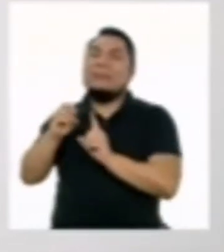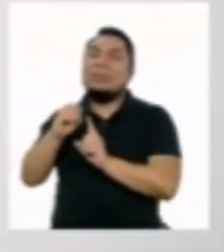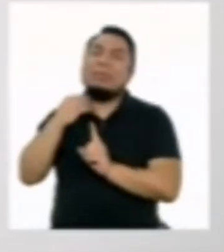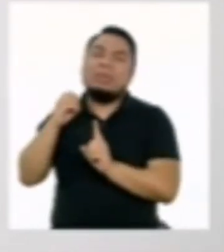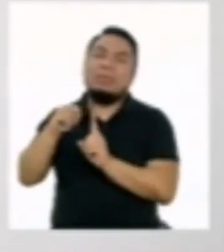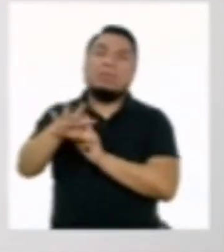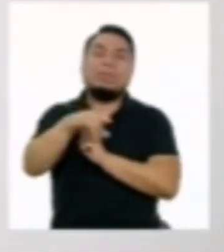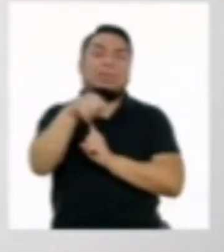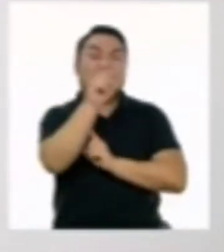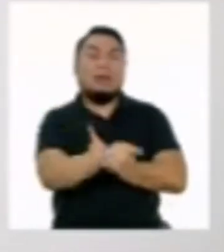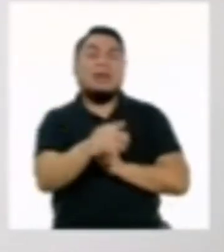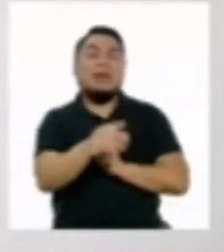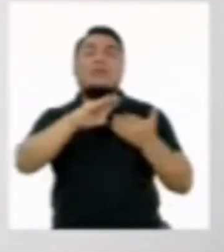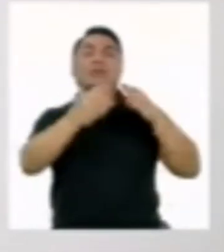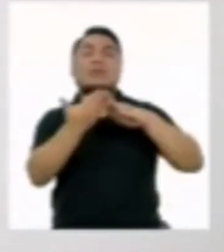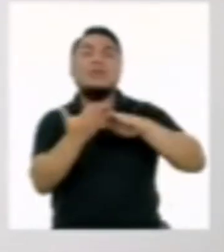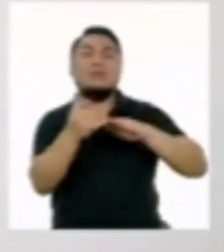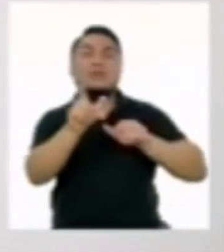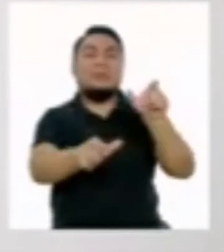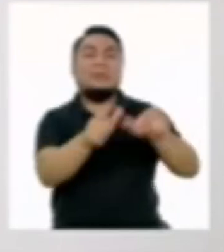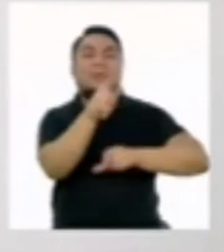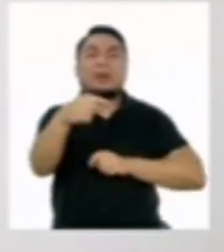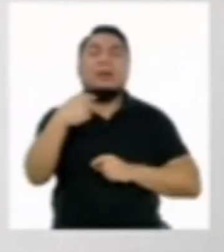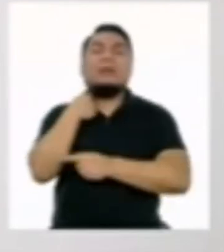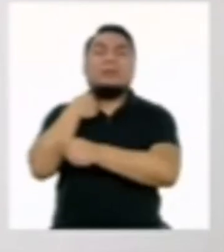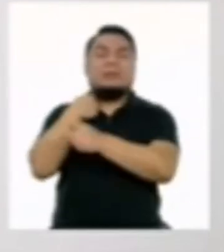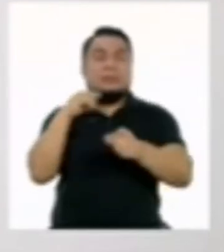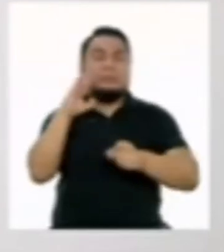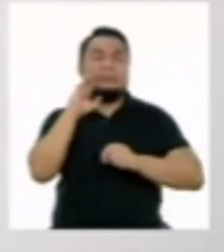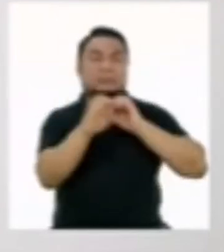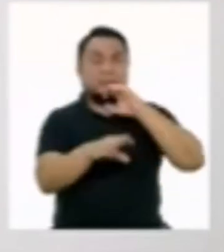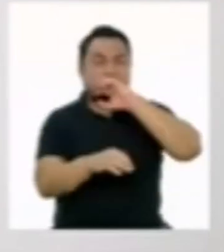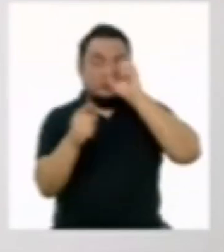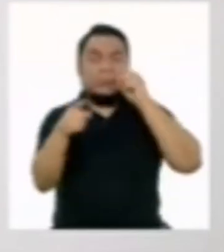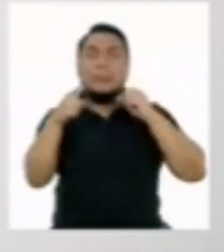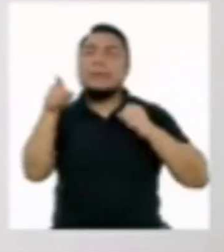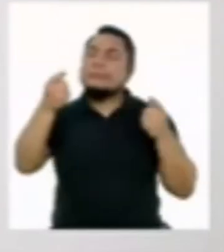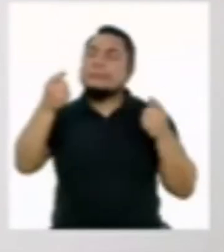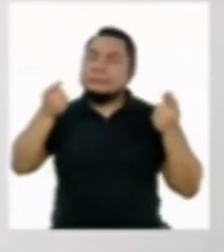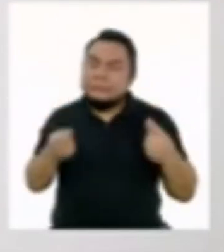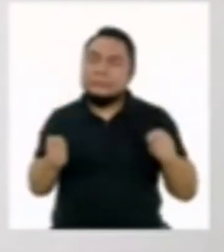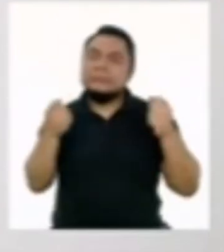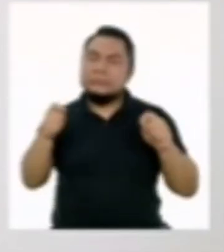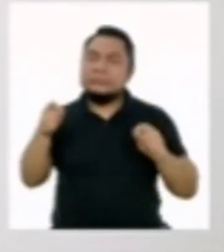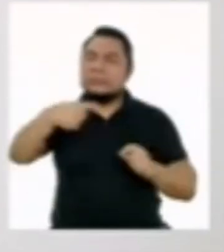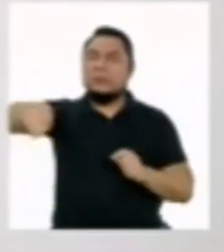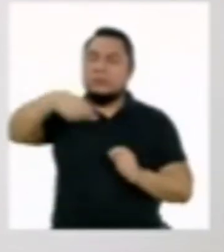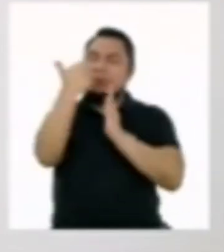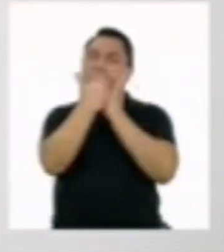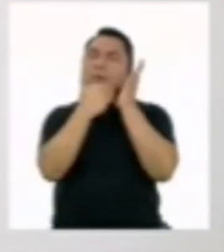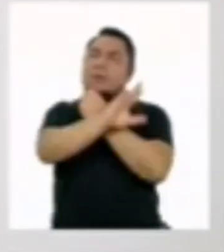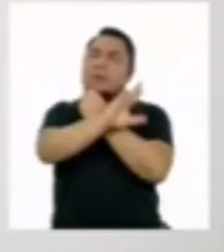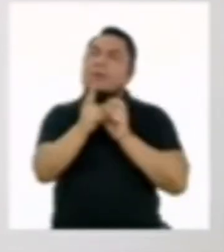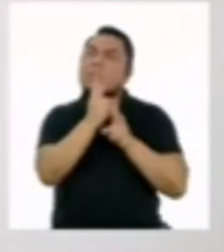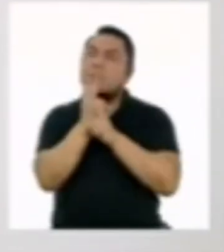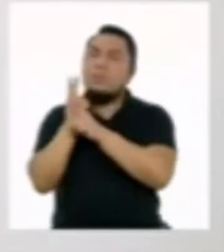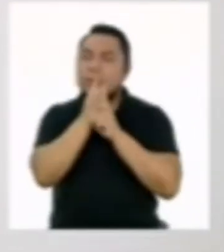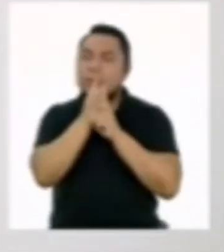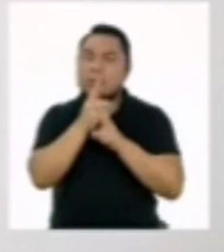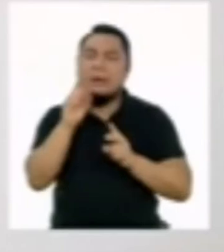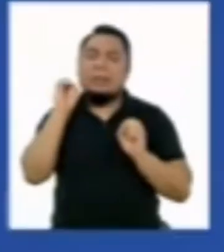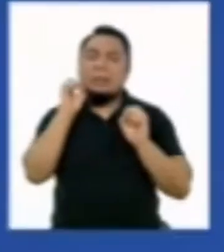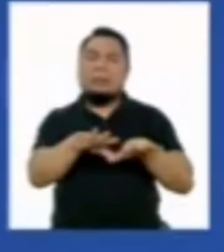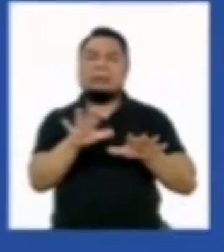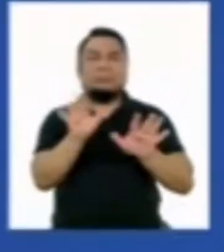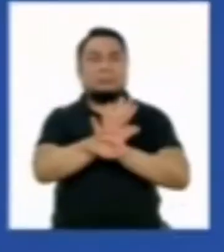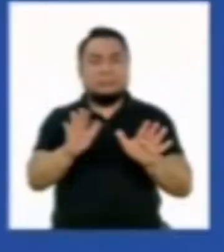minero podría afectar directamente y hacer todo lo posible para asegurar condiciones seguras para